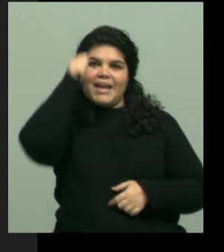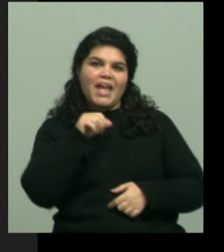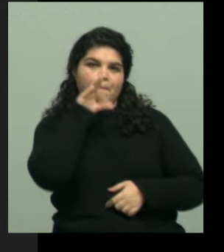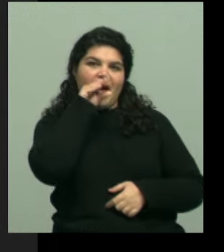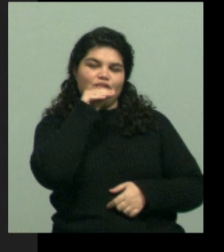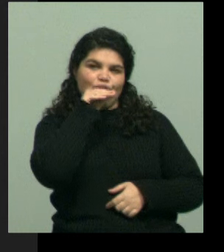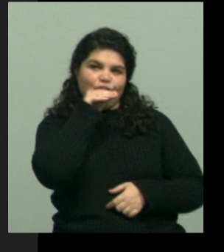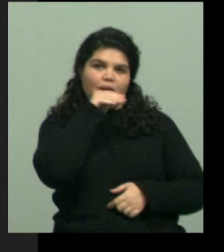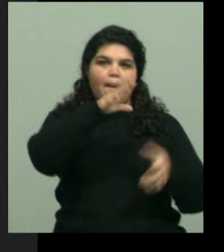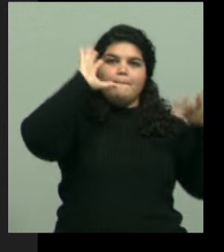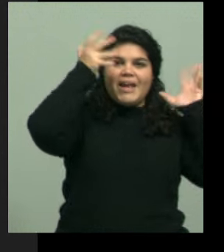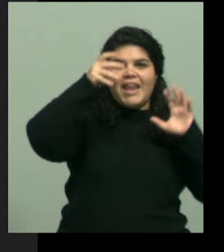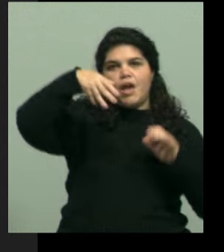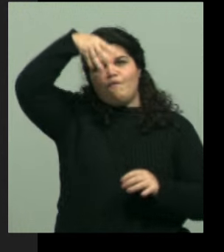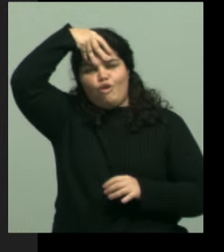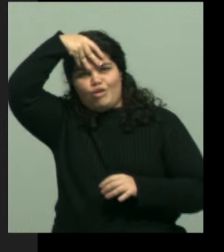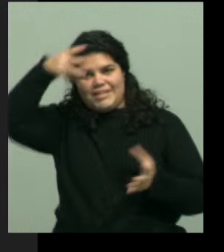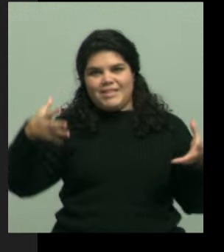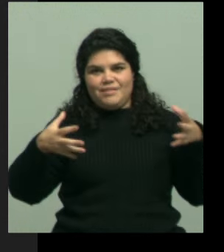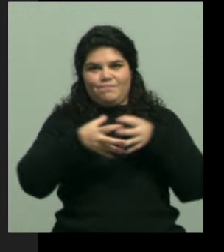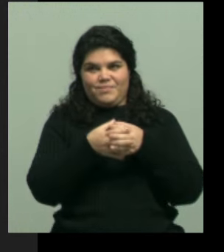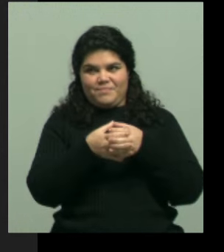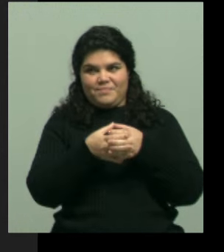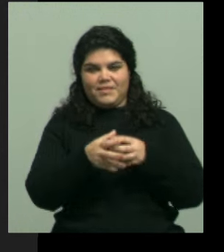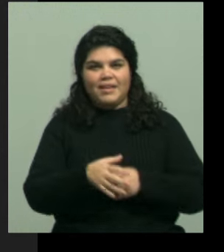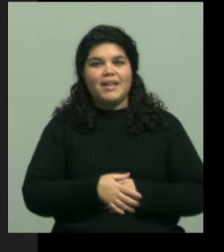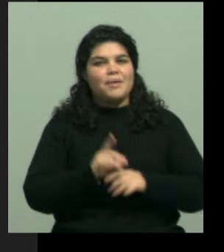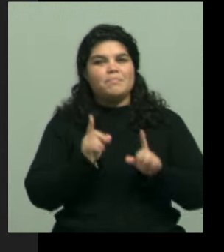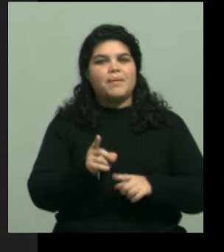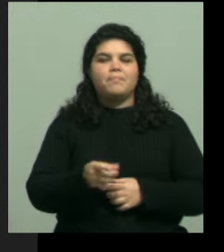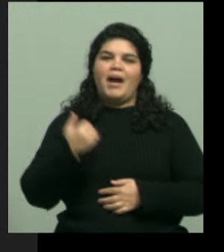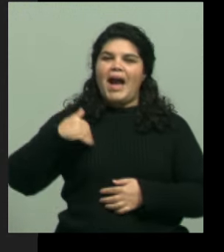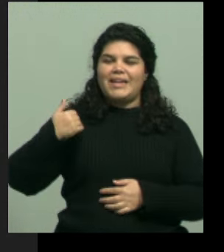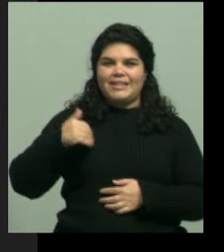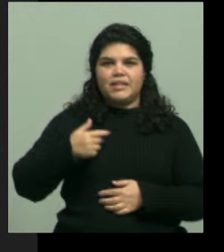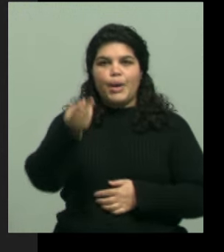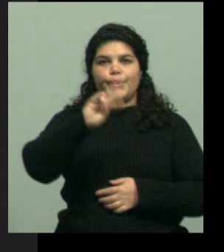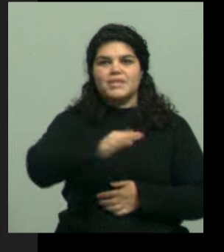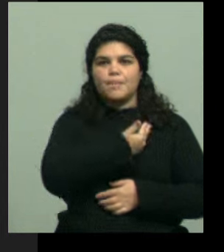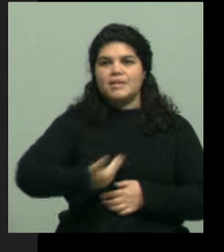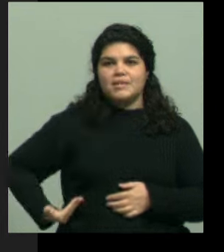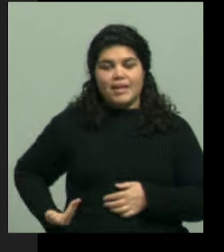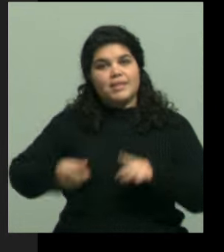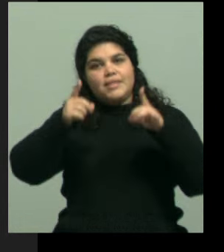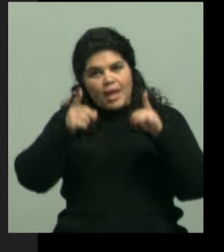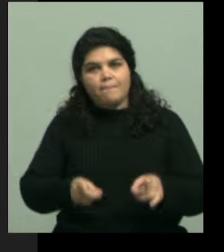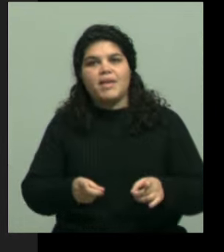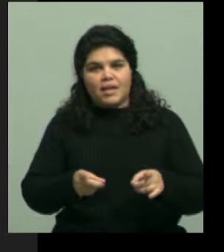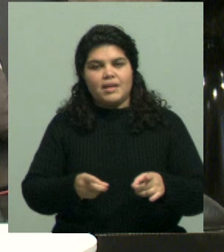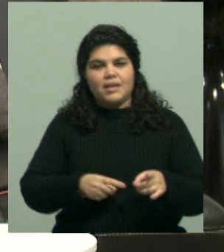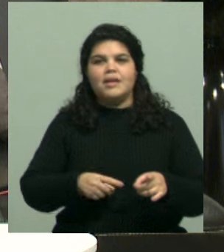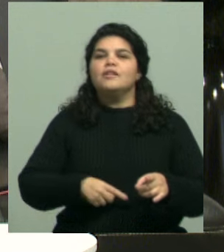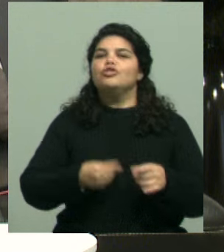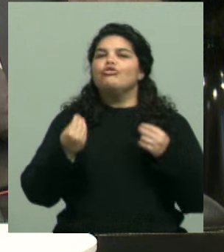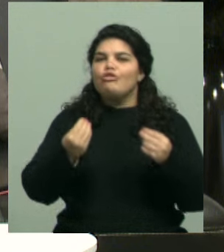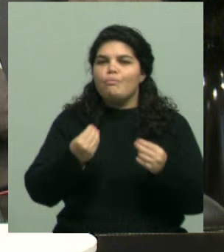Es tierna. Varios integrantes del gabinete... Lo único tierna en la foto. Utilizan, incluso la vicepresidente también, utiliza las imágenes generadas a